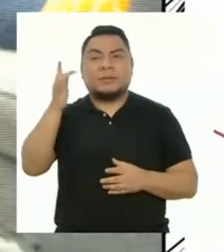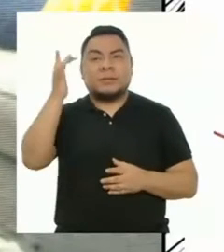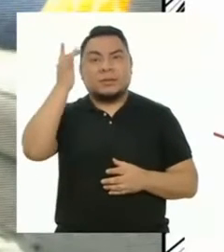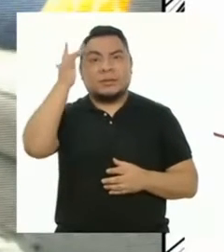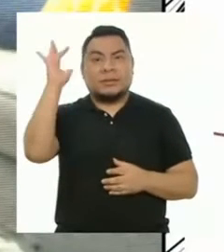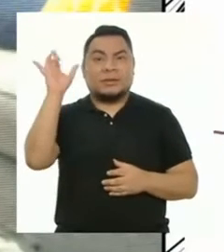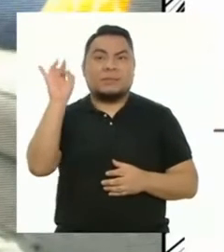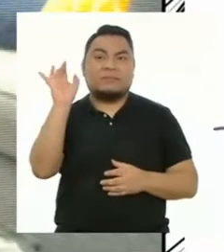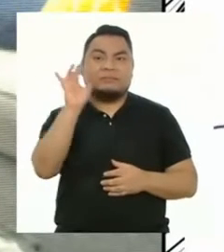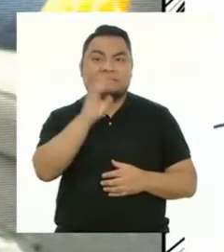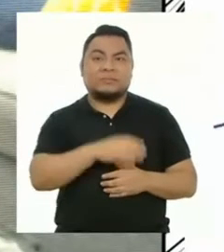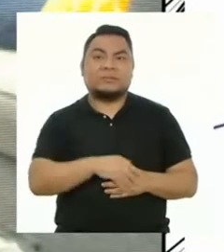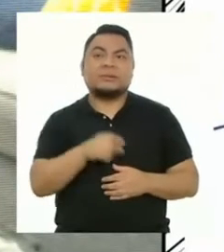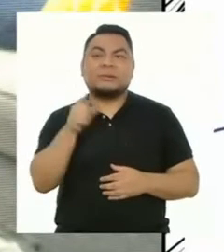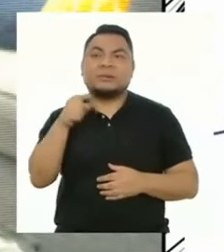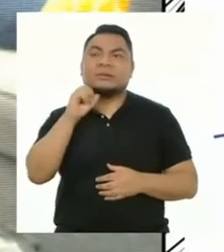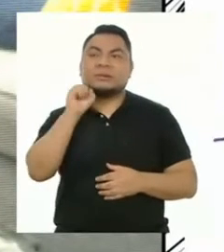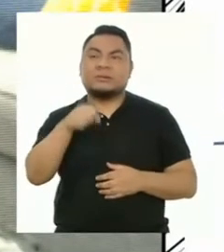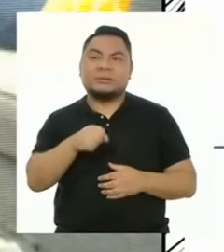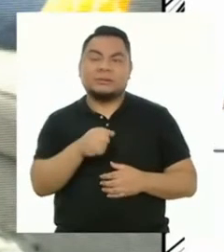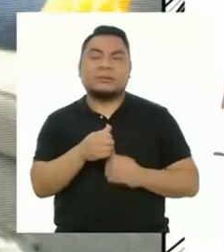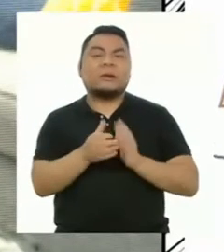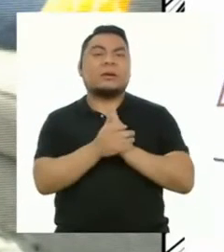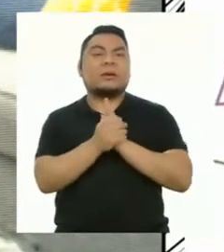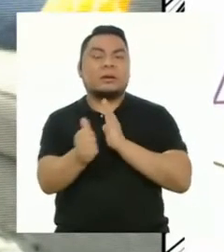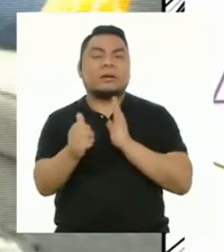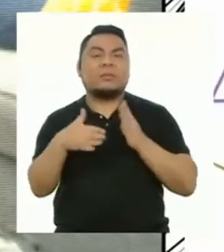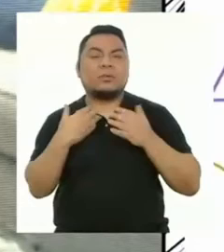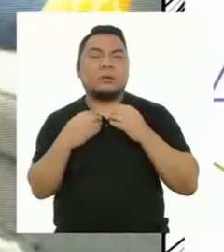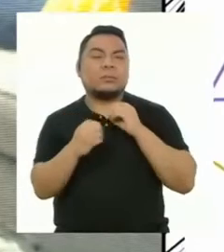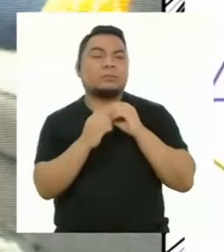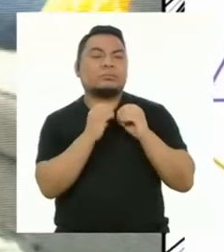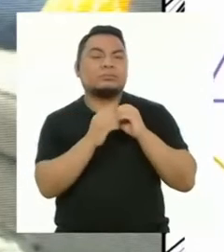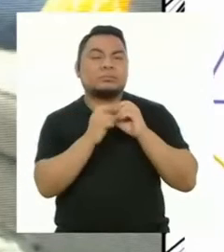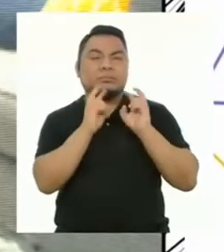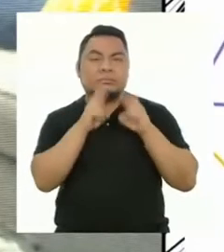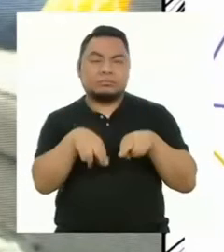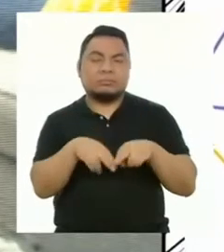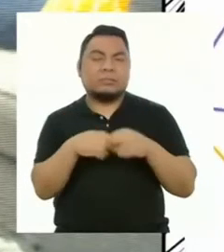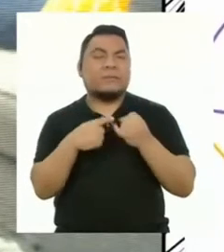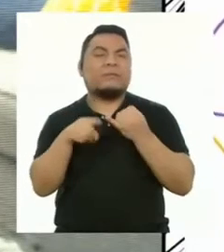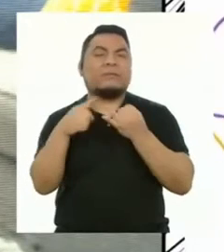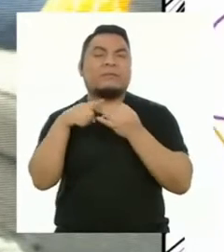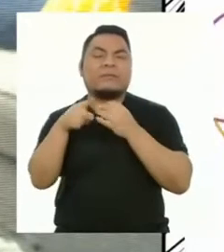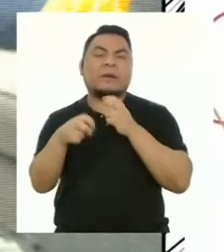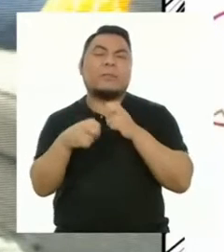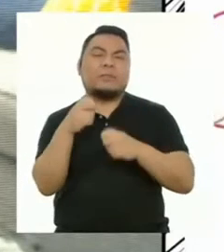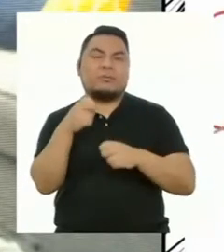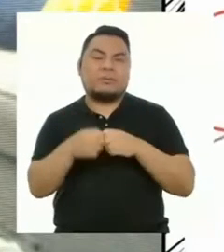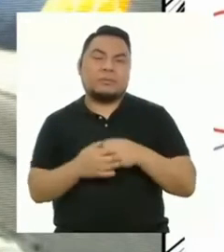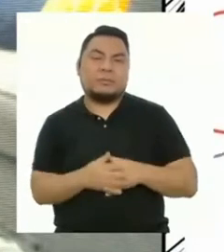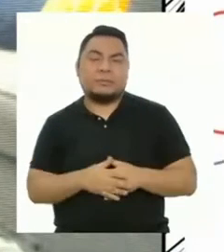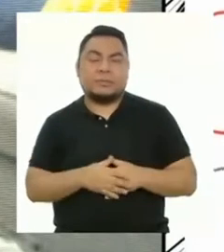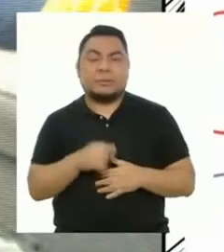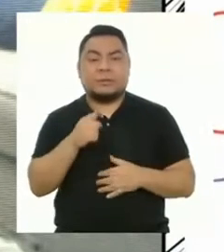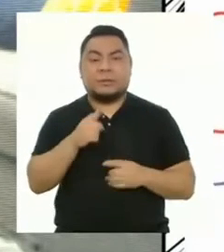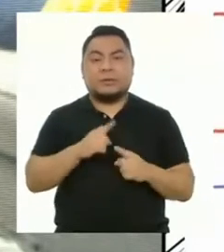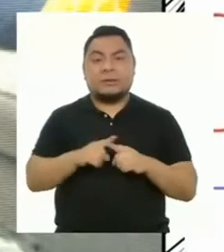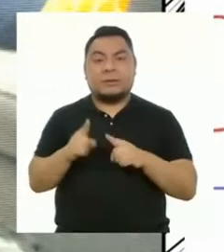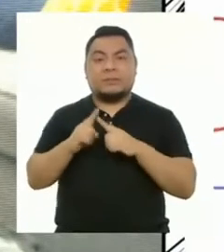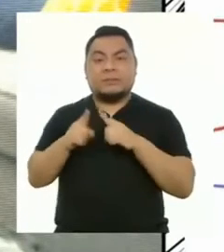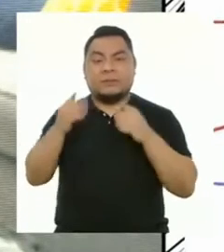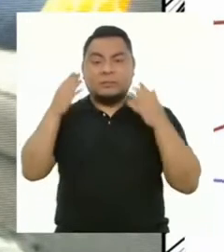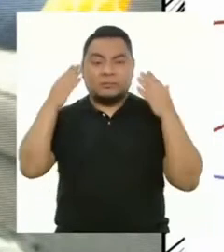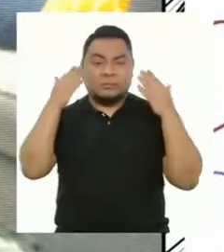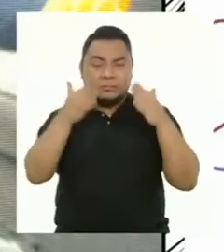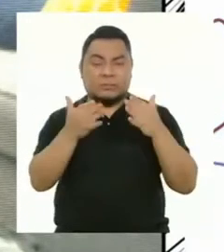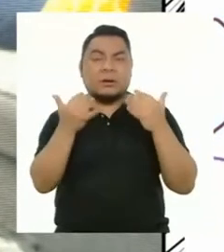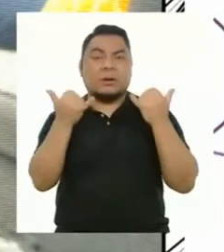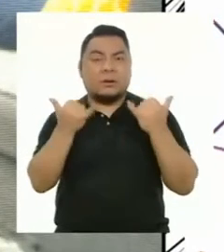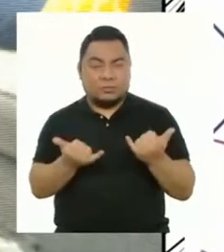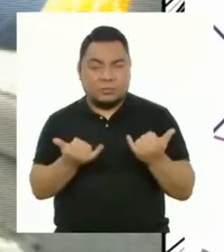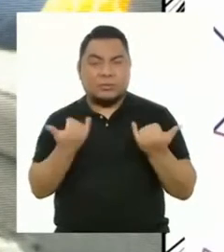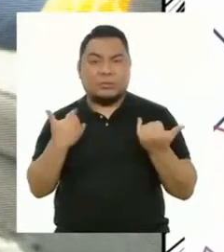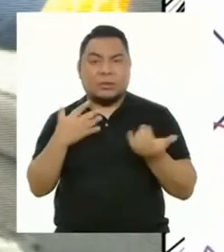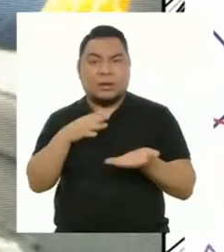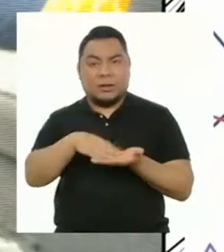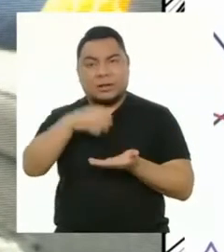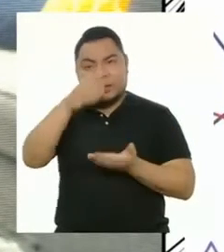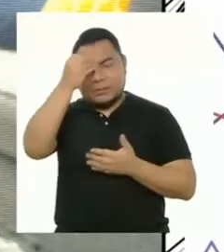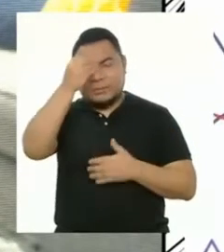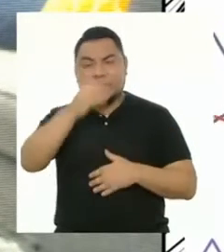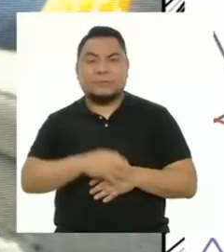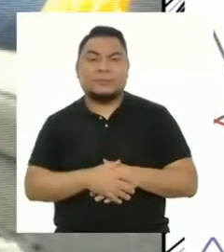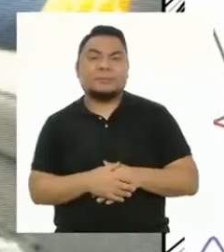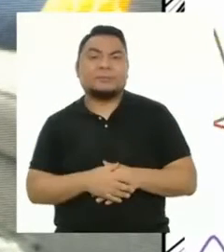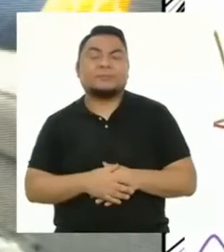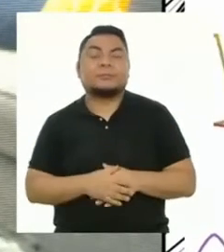inteligencias múltiples son las habilidades de poder resolver diferentes tipos de problemas desde los diferentes enfoques que hoy vamos a